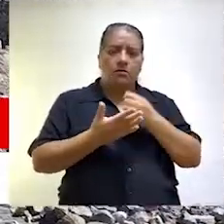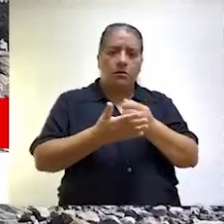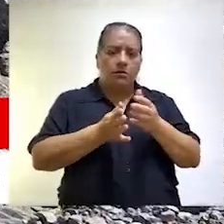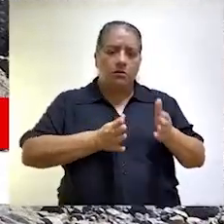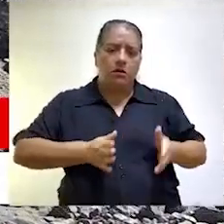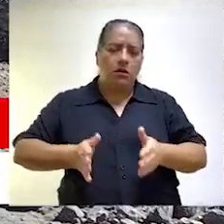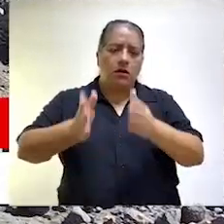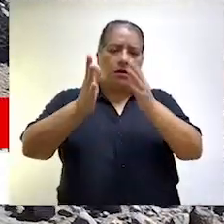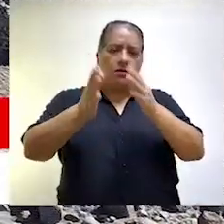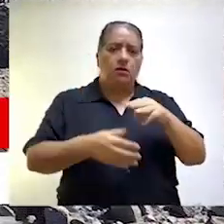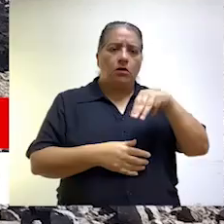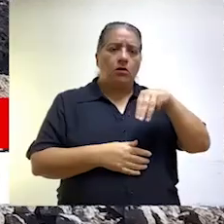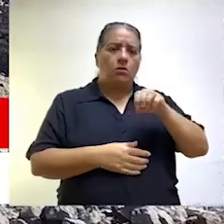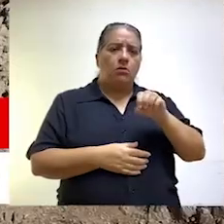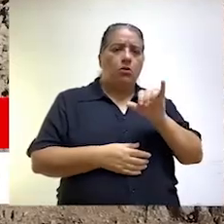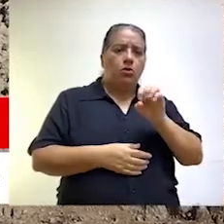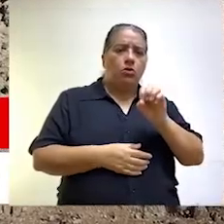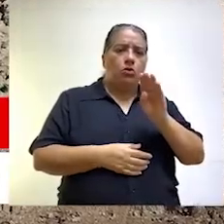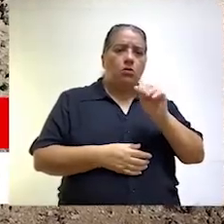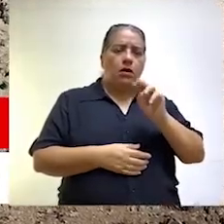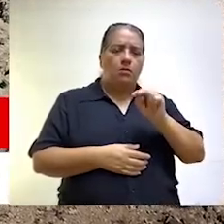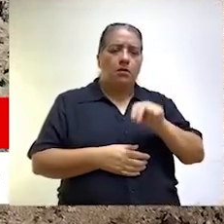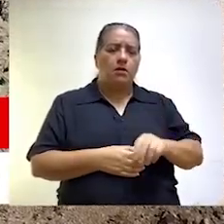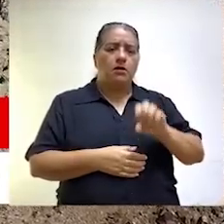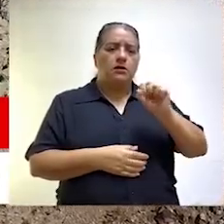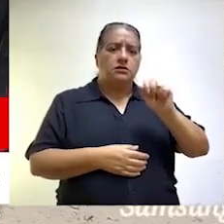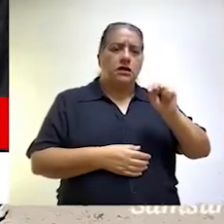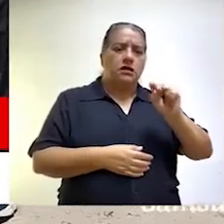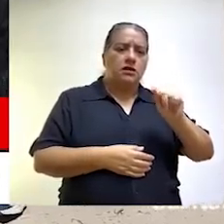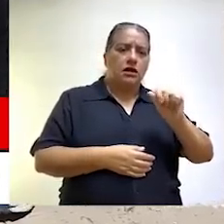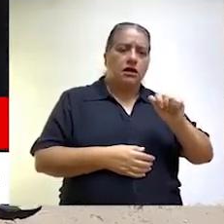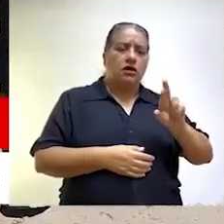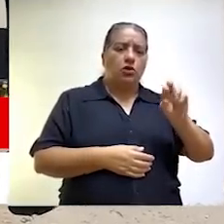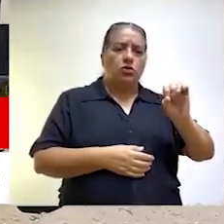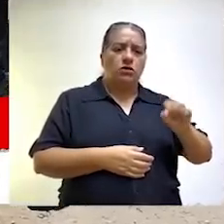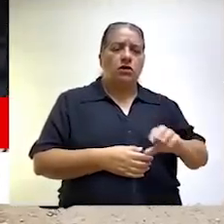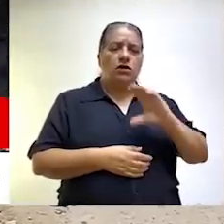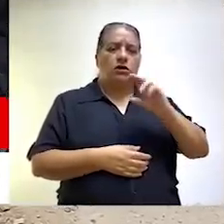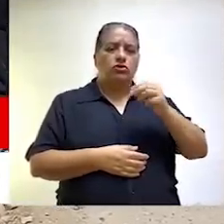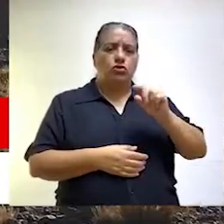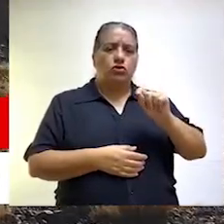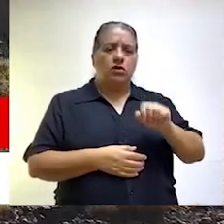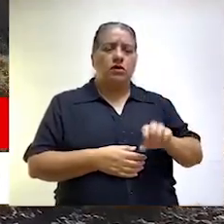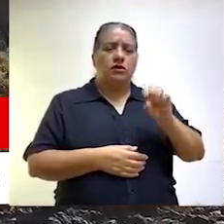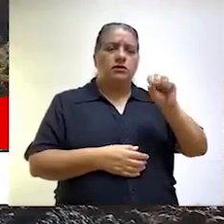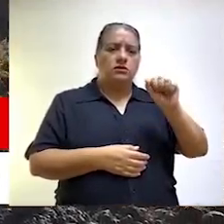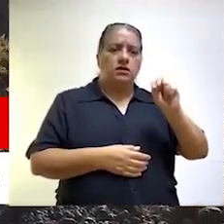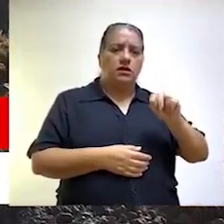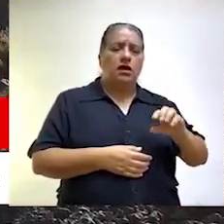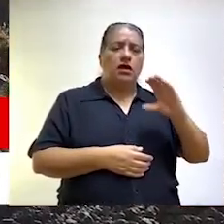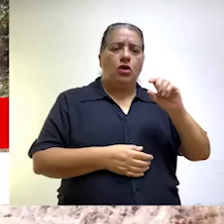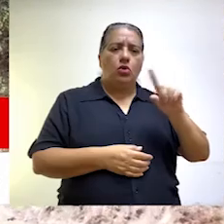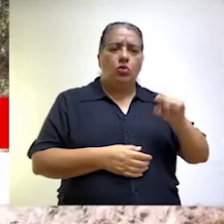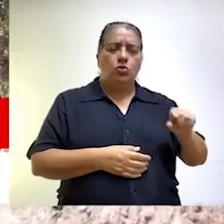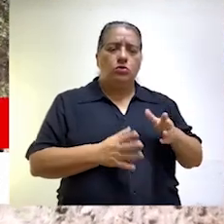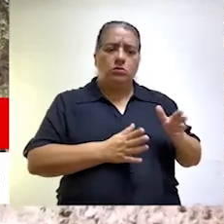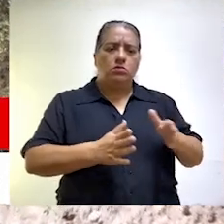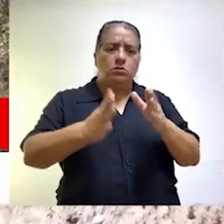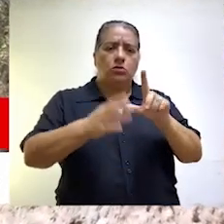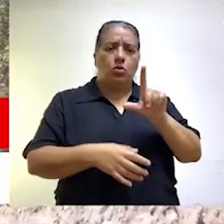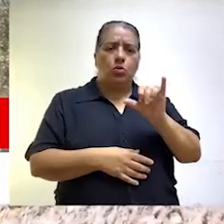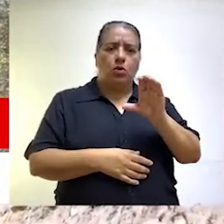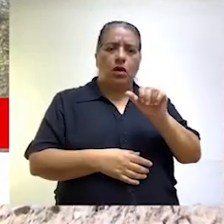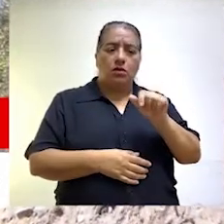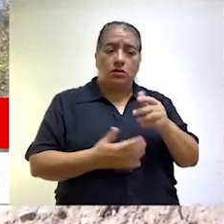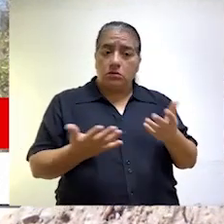mejoramiento y rehabilitación del camino vecinal Moyo Bamba, Santa Rosa, Chonta, Santa Cruz, a la carretera interoceánica del distrito